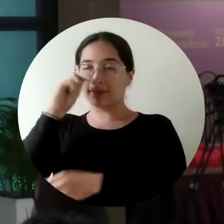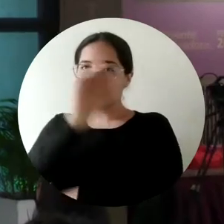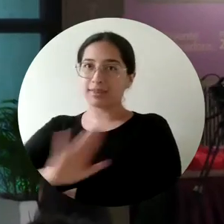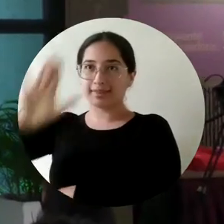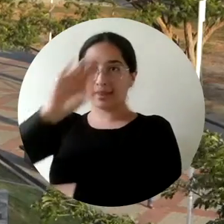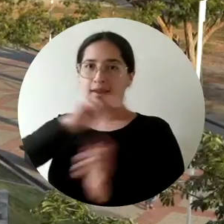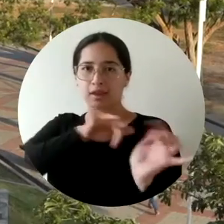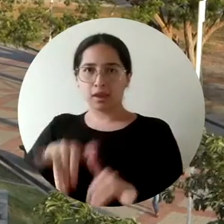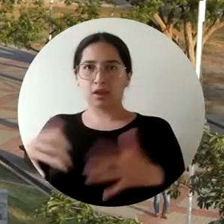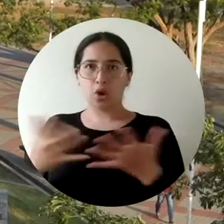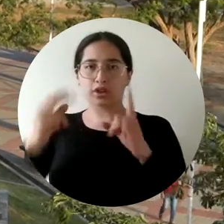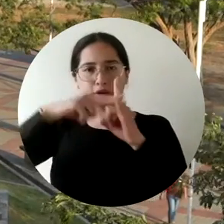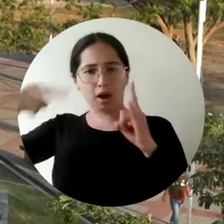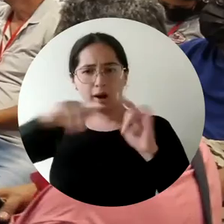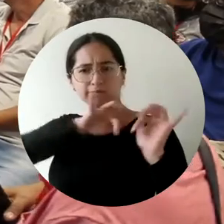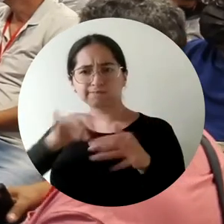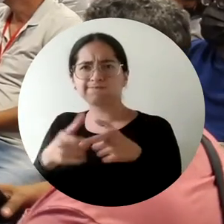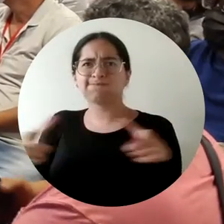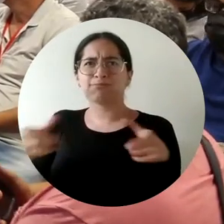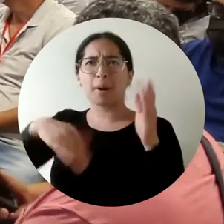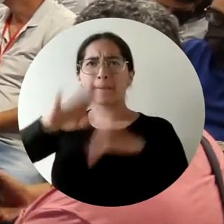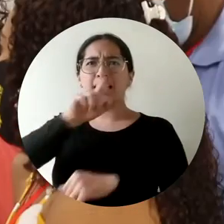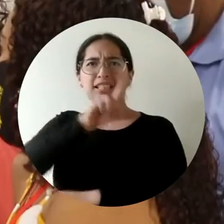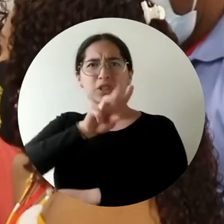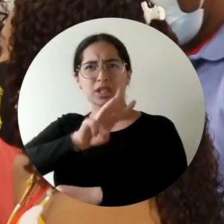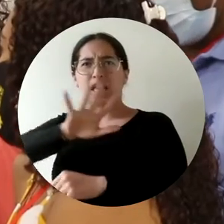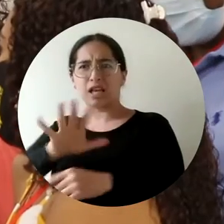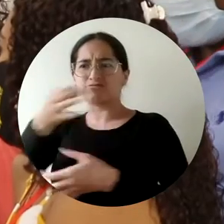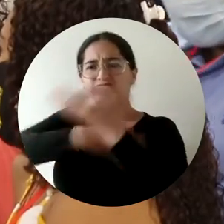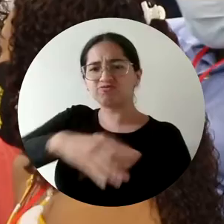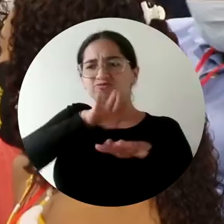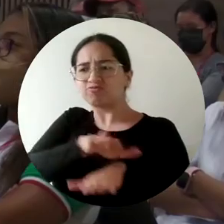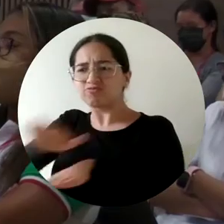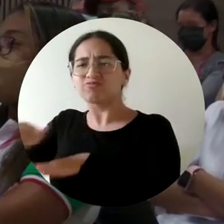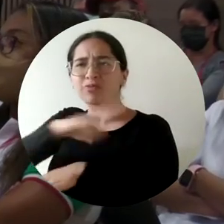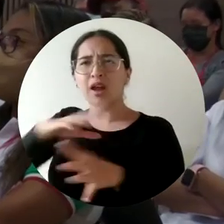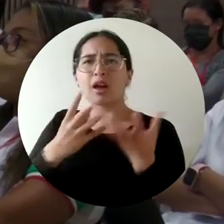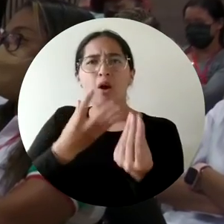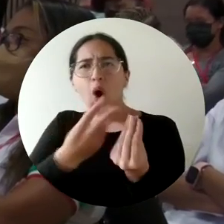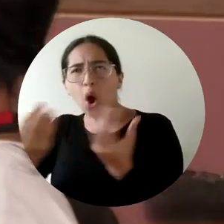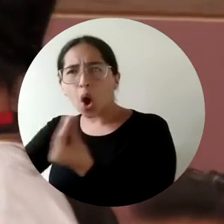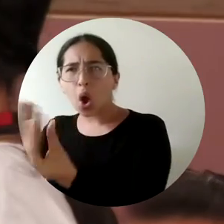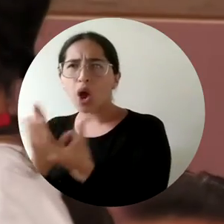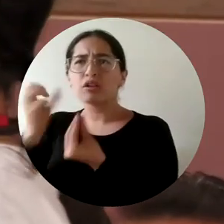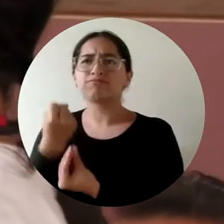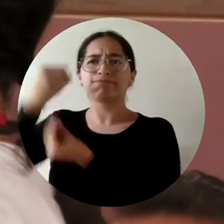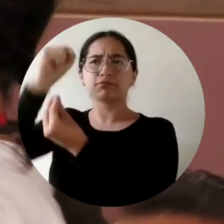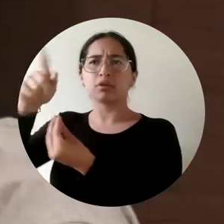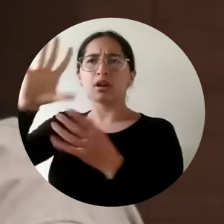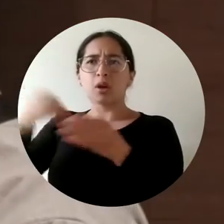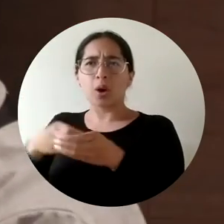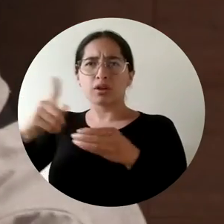Asamblea Nacional, que tuvo como sede la Alma Mater, donde se reunieron más de 135 delegados de las diferentes organizaciones